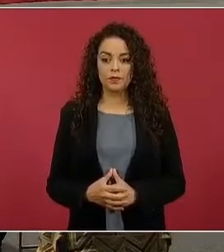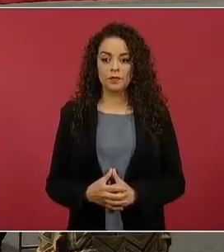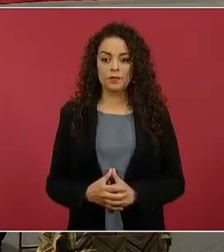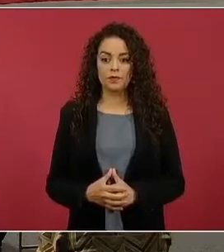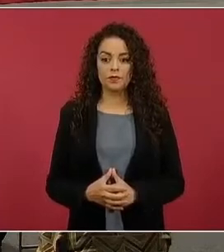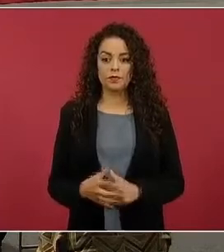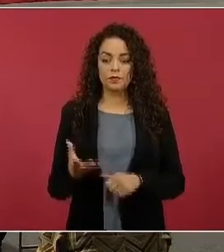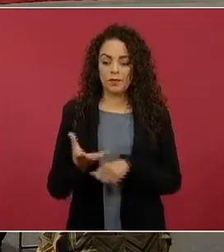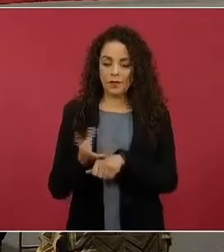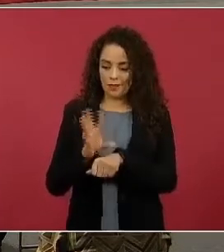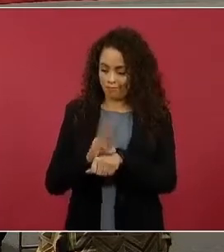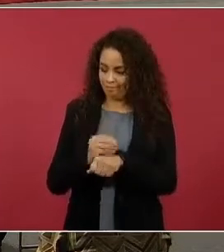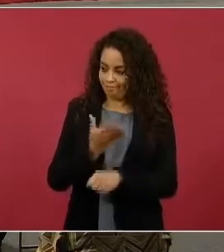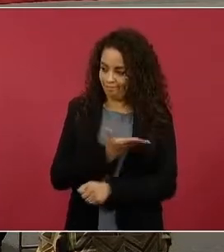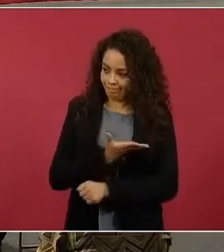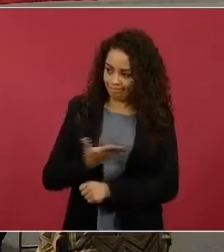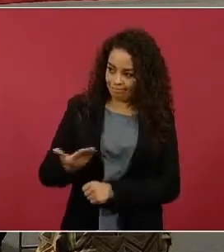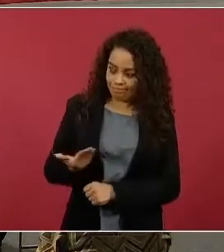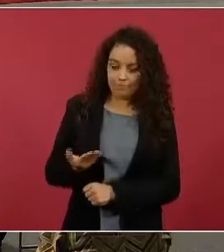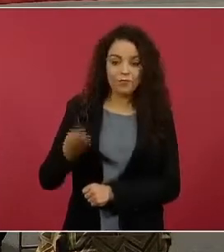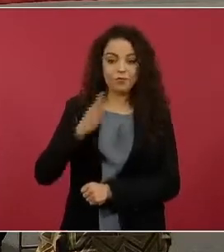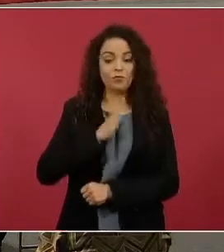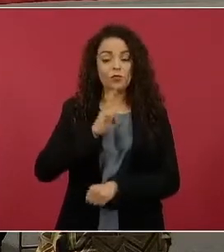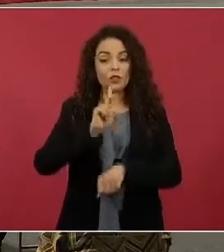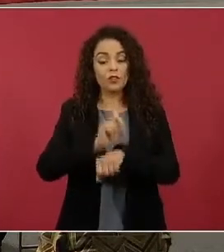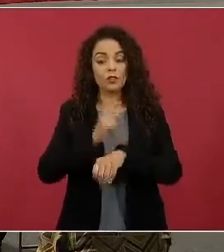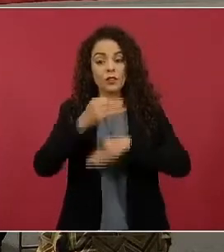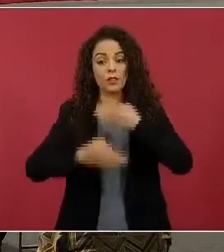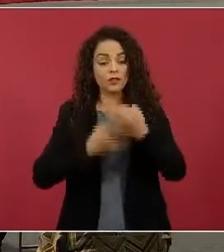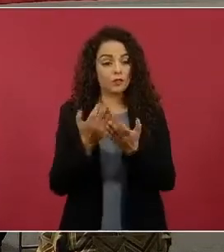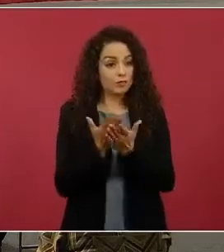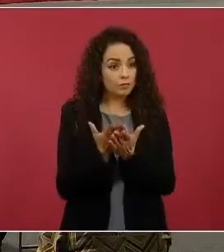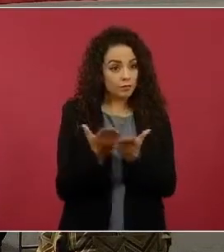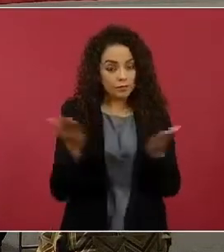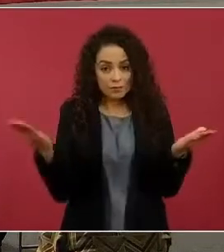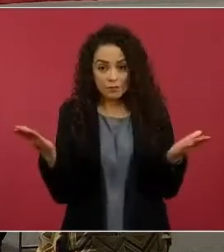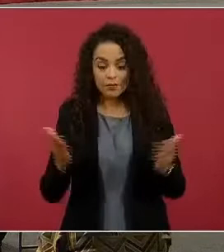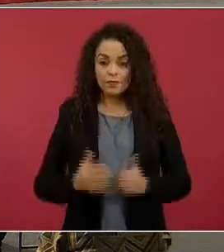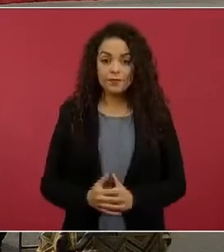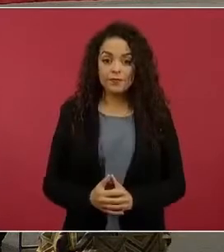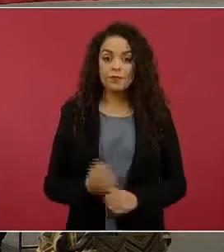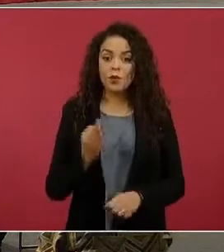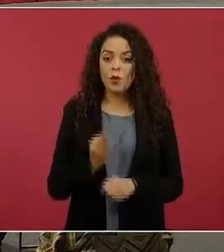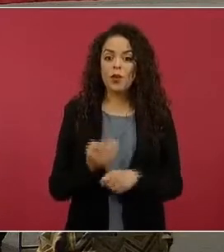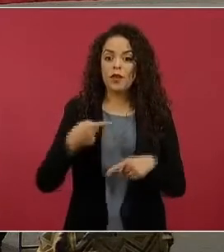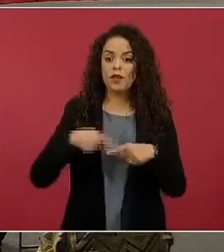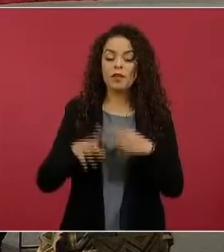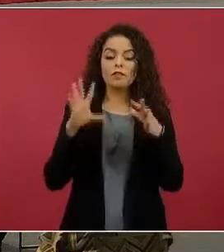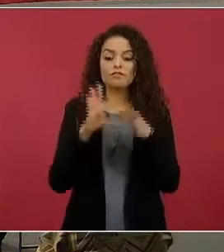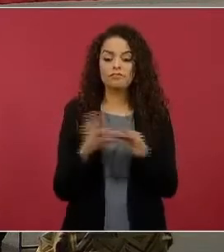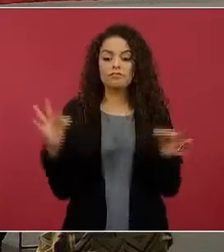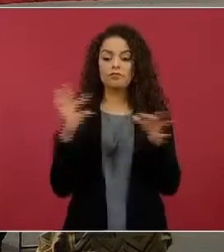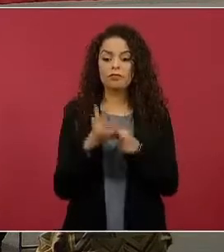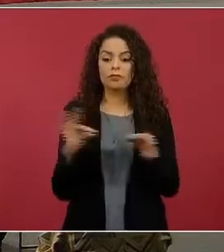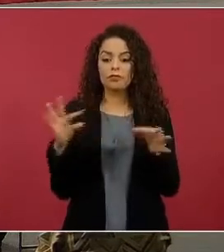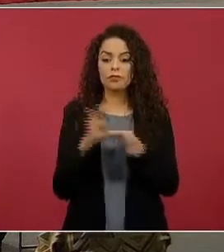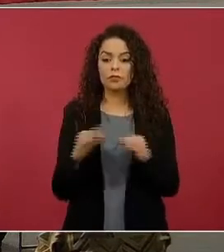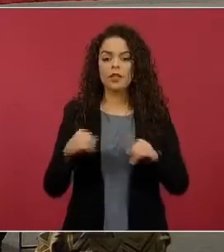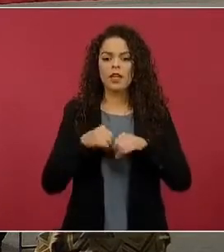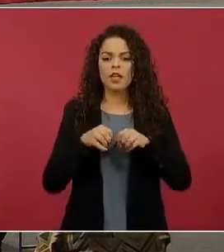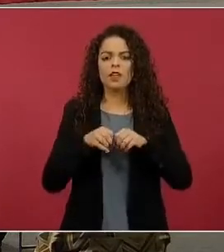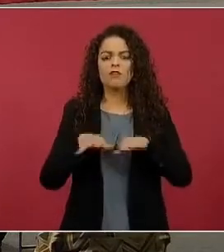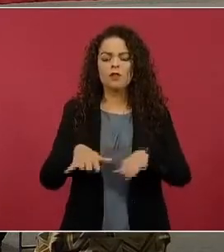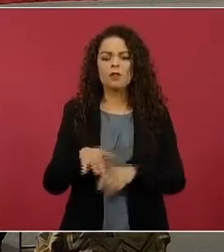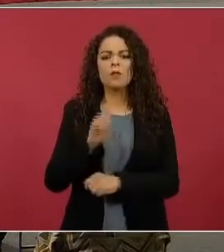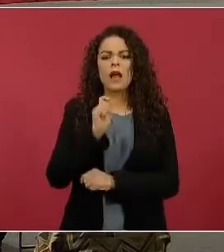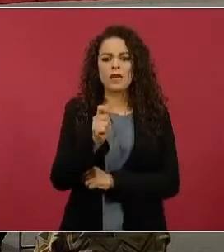Con su autorización, señor presidente, muy buenos días tengan todos y todos ustedes. Vamos a dar cuenta de la información referente, aquí fue